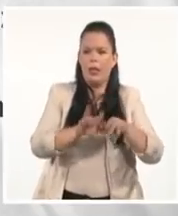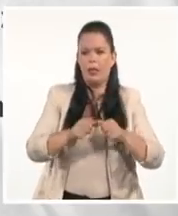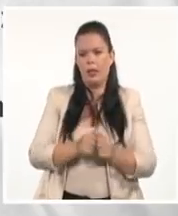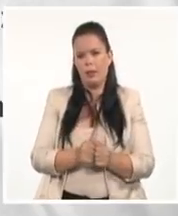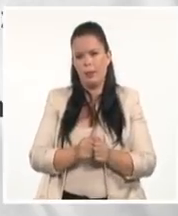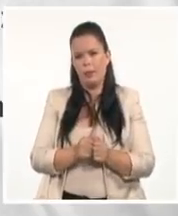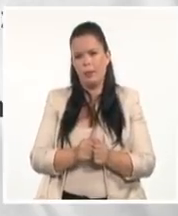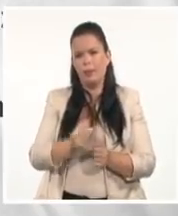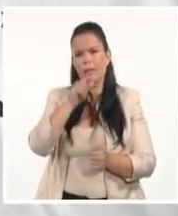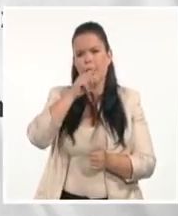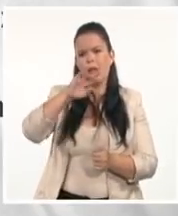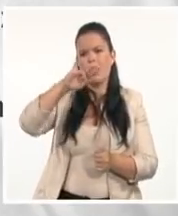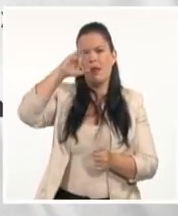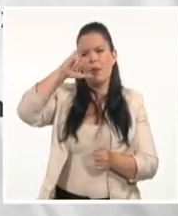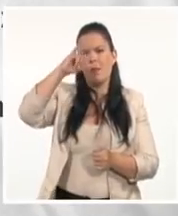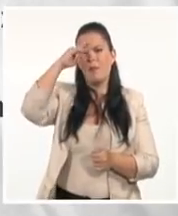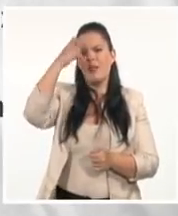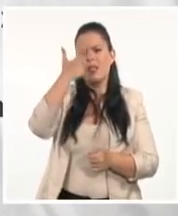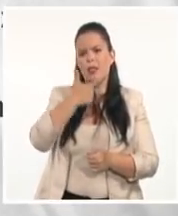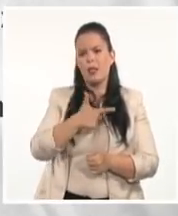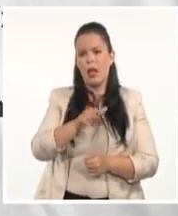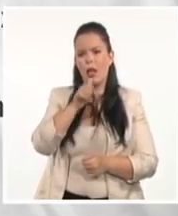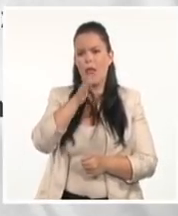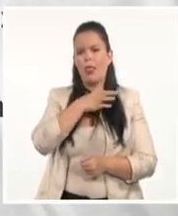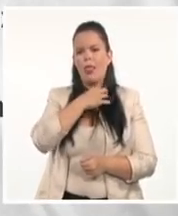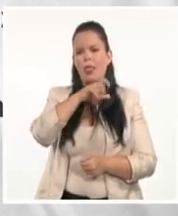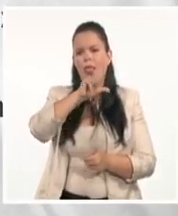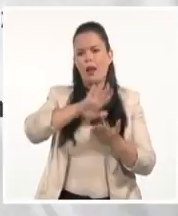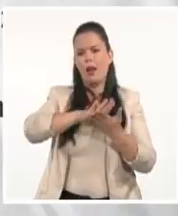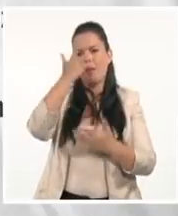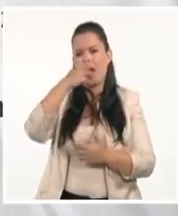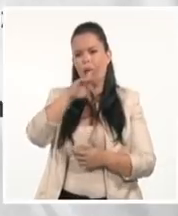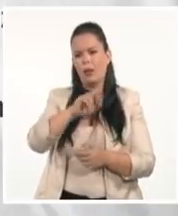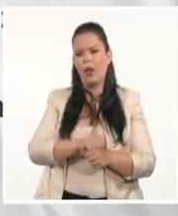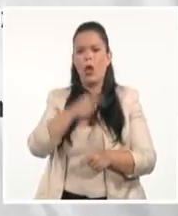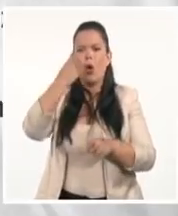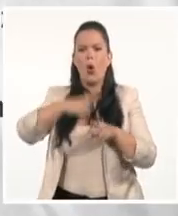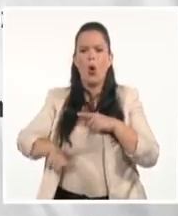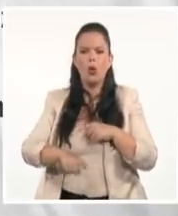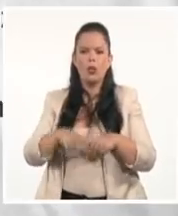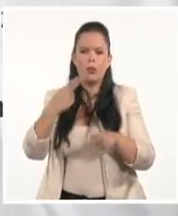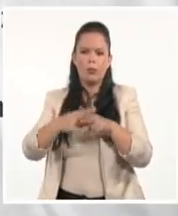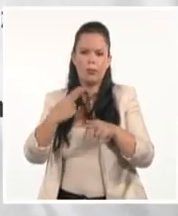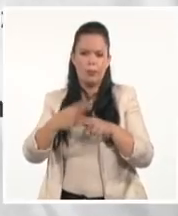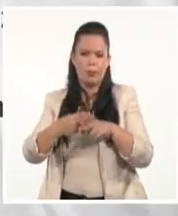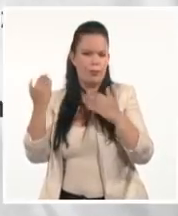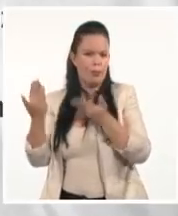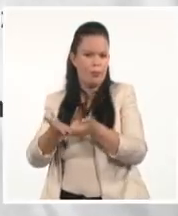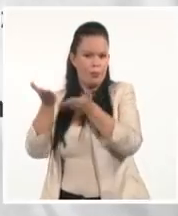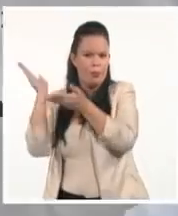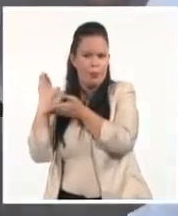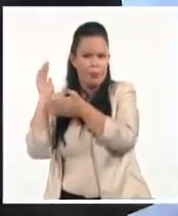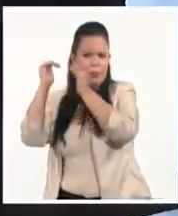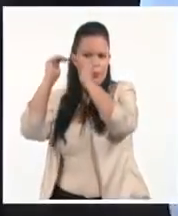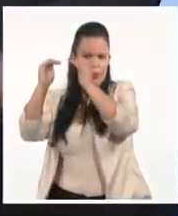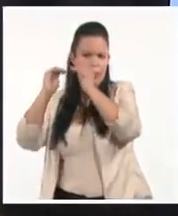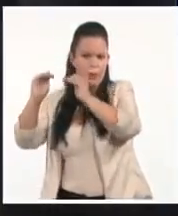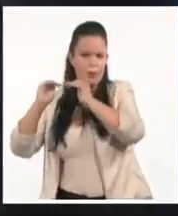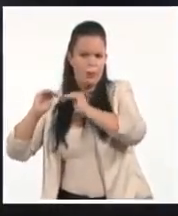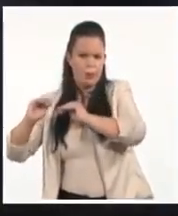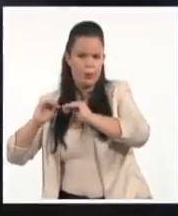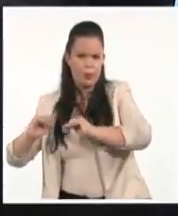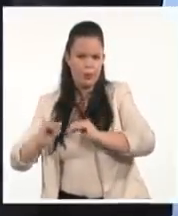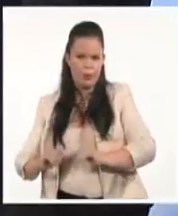también en Cárdenas, Tienda Panamericana, Mercadito, igualmente en Cárdenas, Tienda Las Américas, Cadena Caribe, Colón, Matanzas.